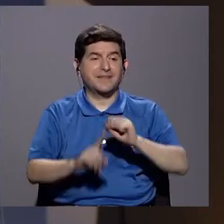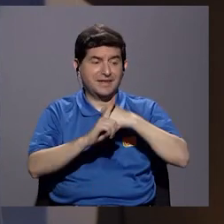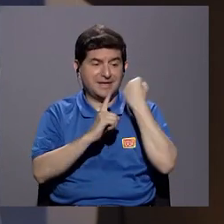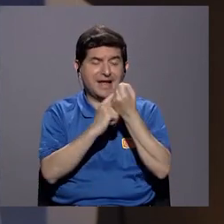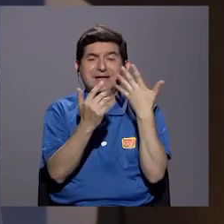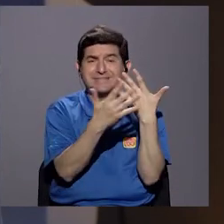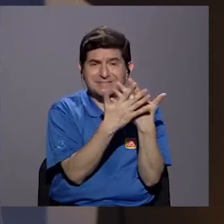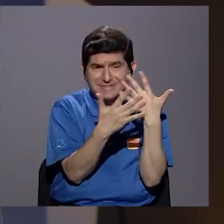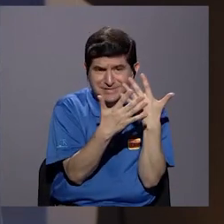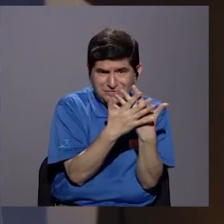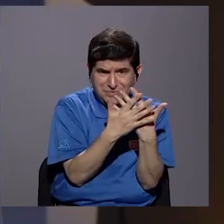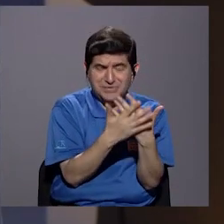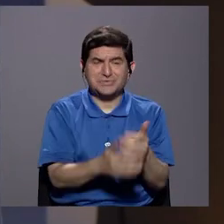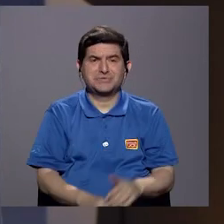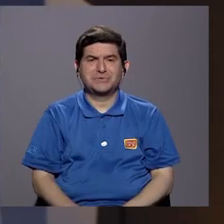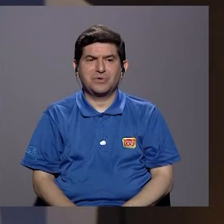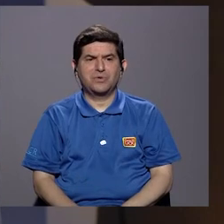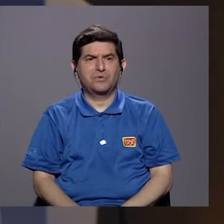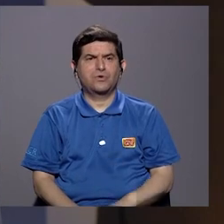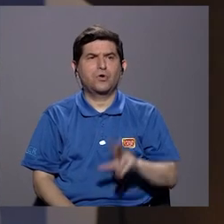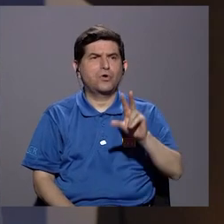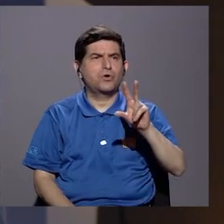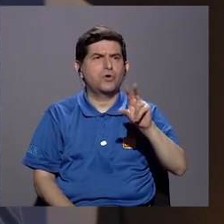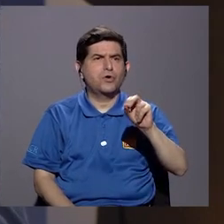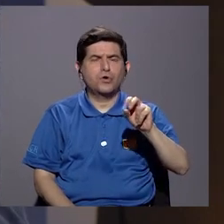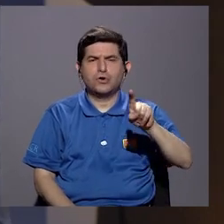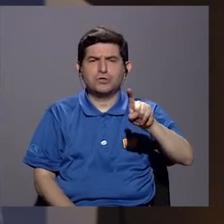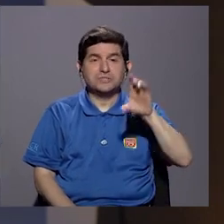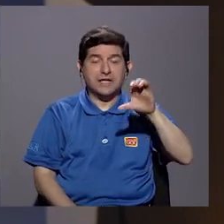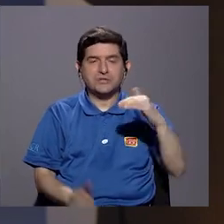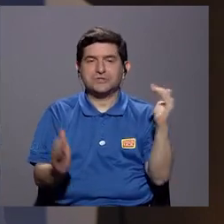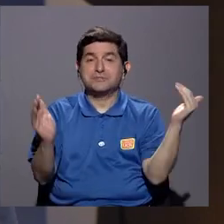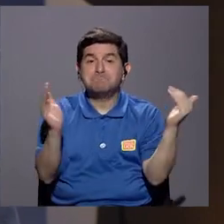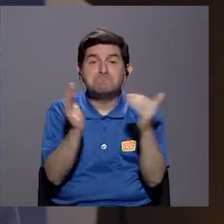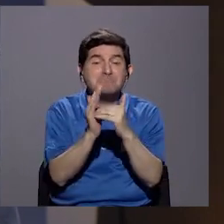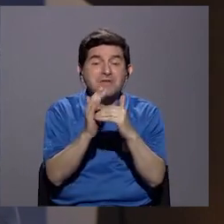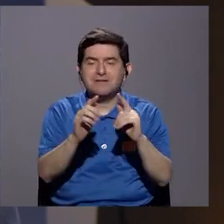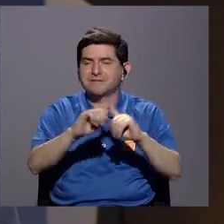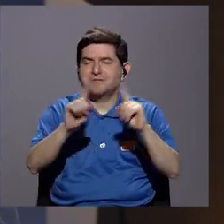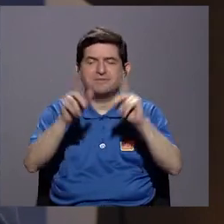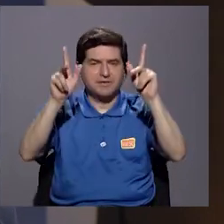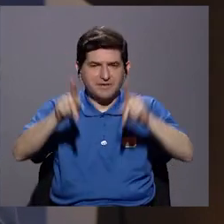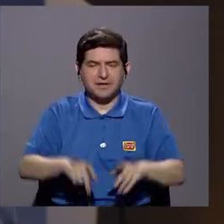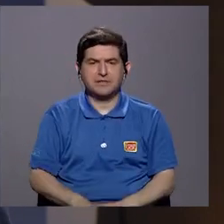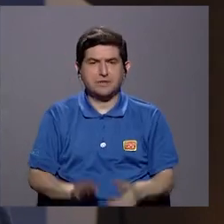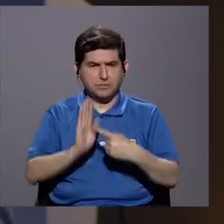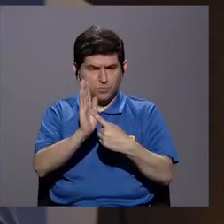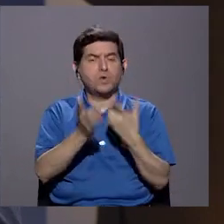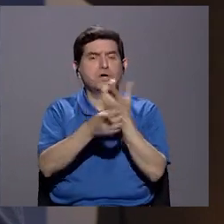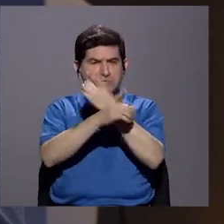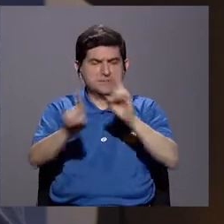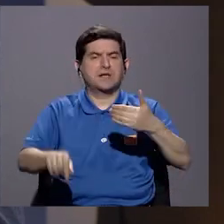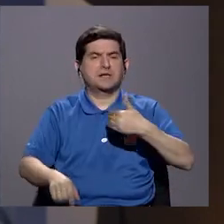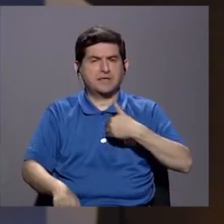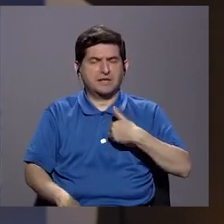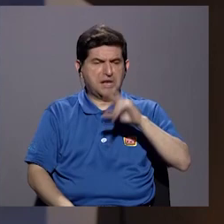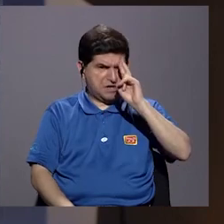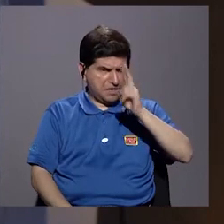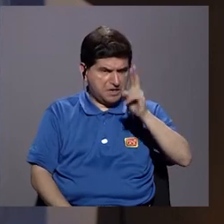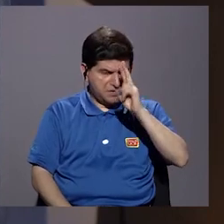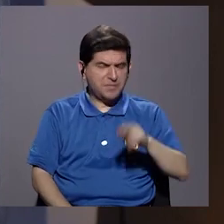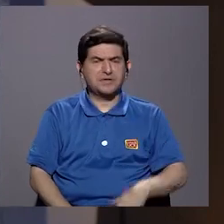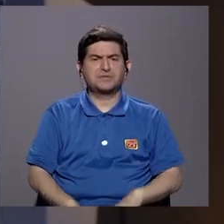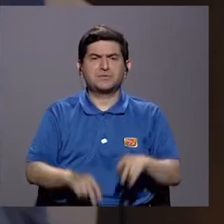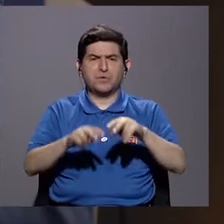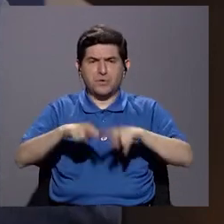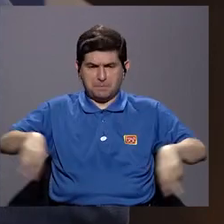Las condiciones carcelarias en las que tenemos a, no son cientos, son miles de personas, también refleja el tipo de democracia que tenemos y qué tanto se